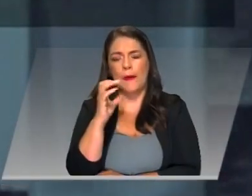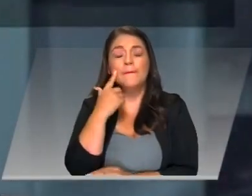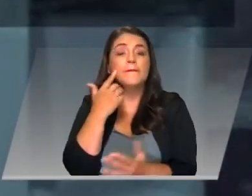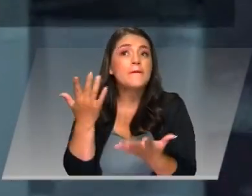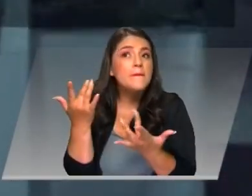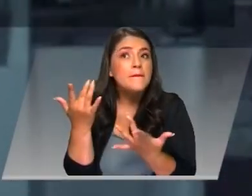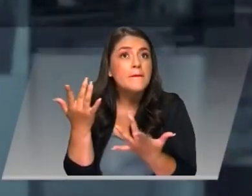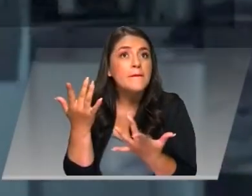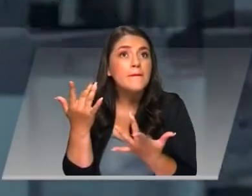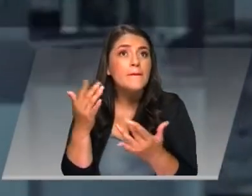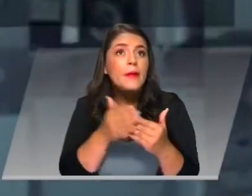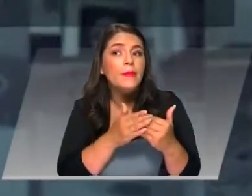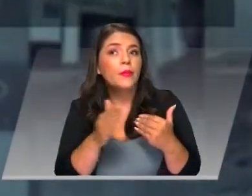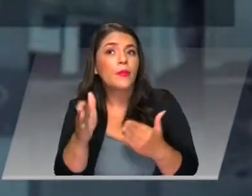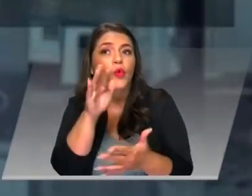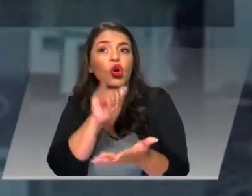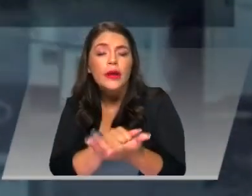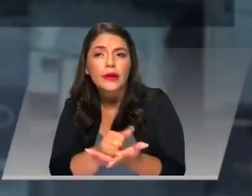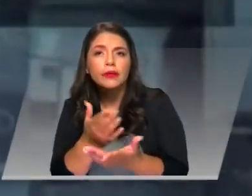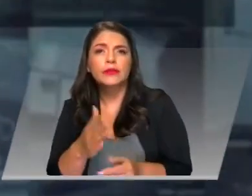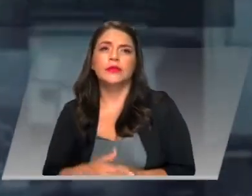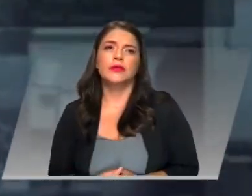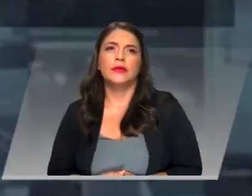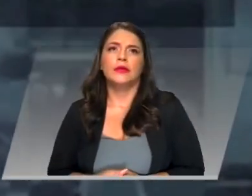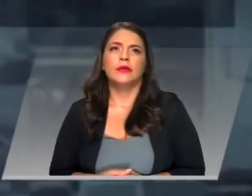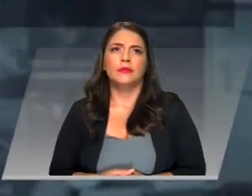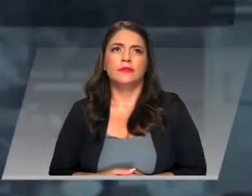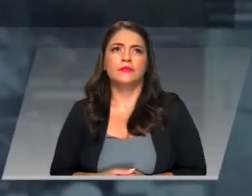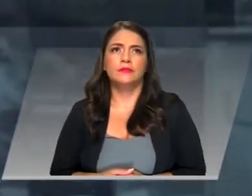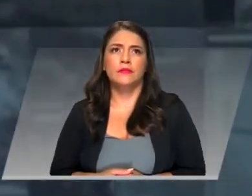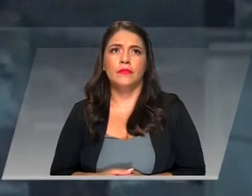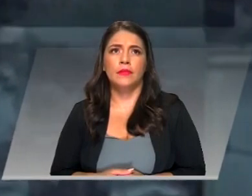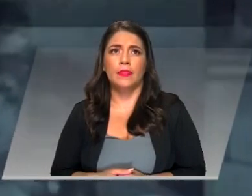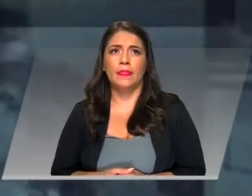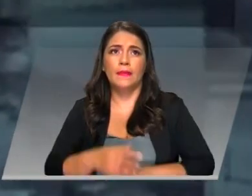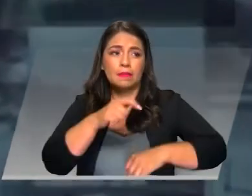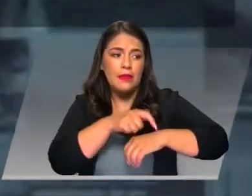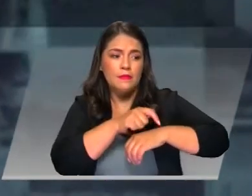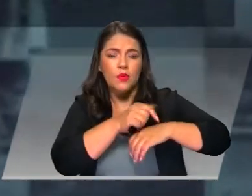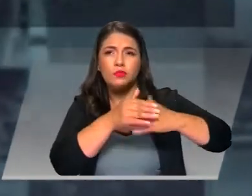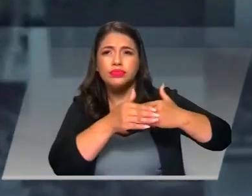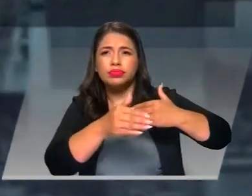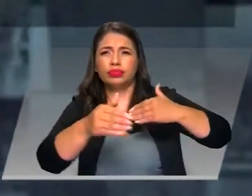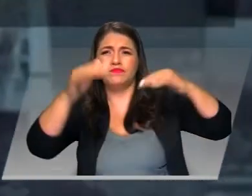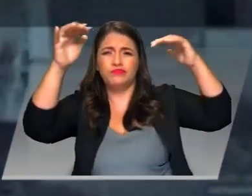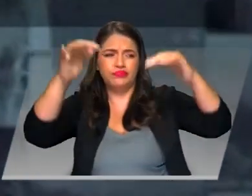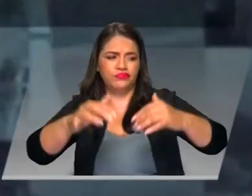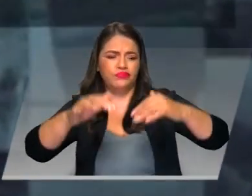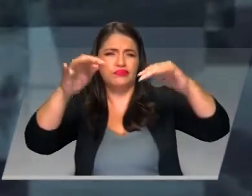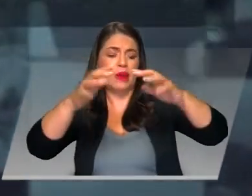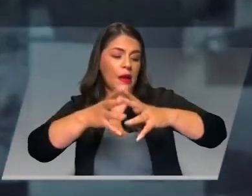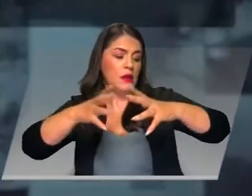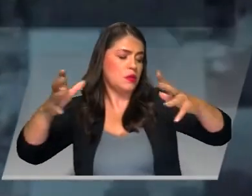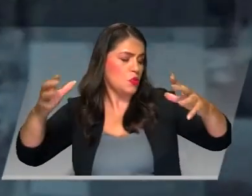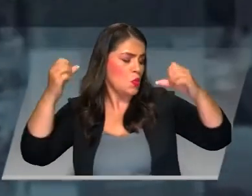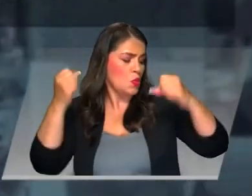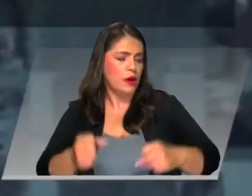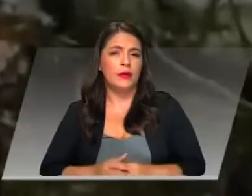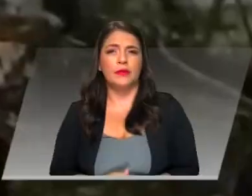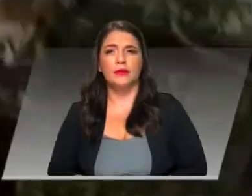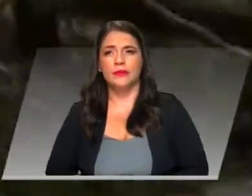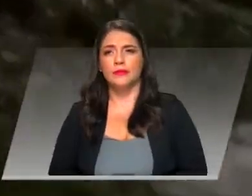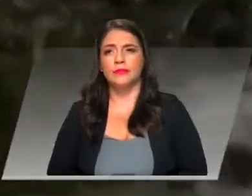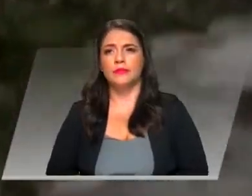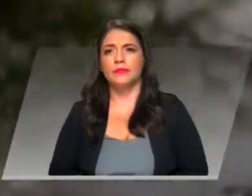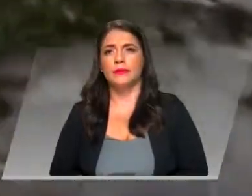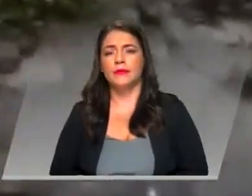hacen que la magnitud de los acumulados a largo plazo sean un poco mayor a esas condiciones medias esperadas.